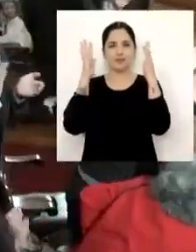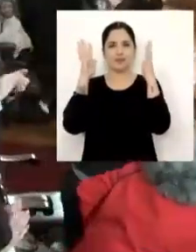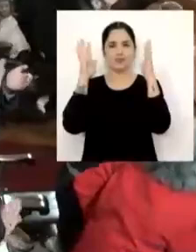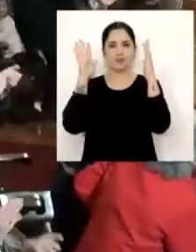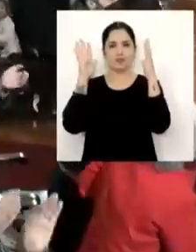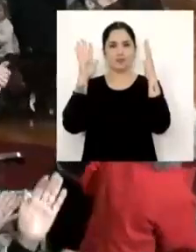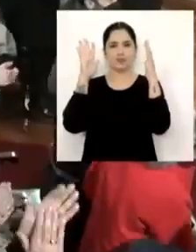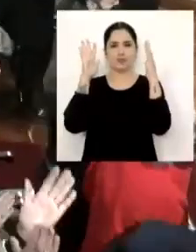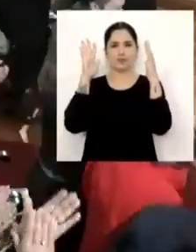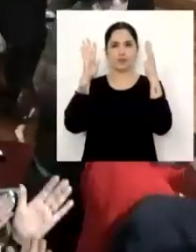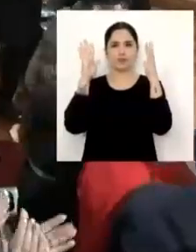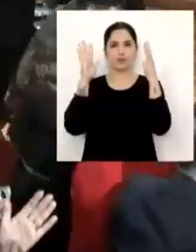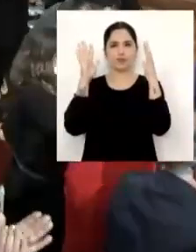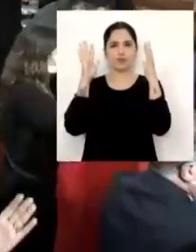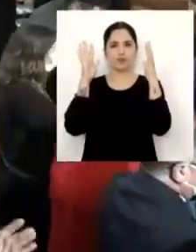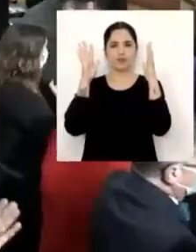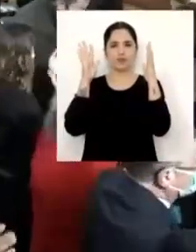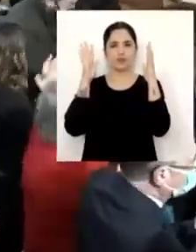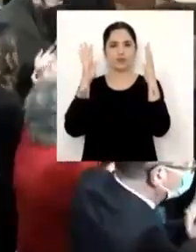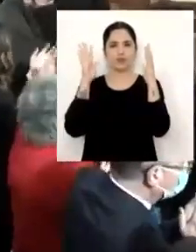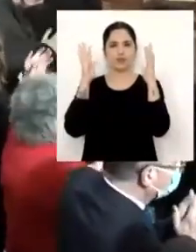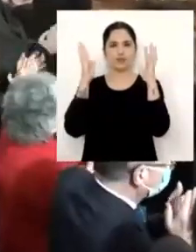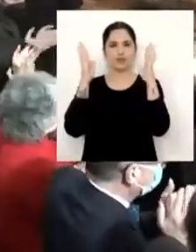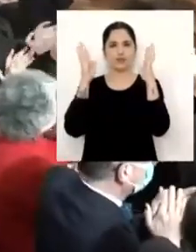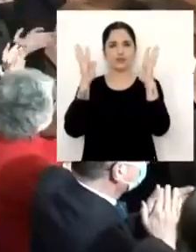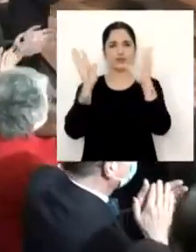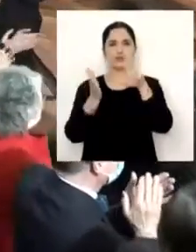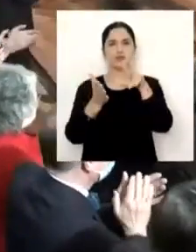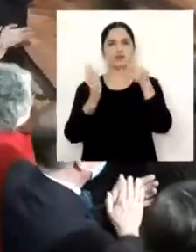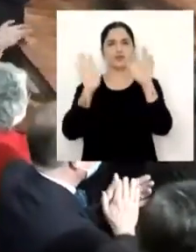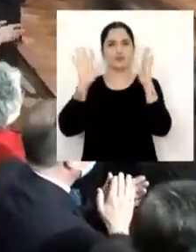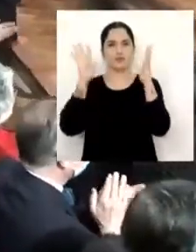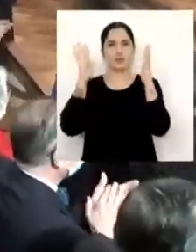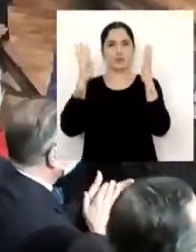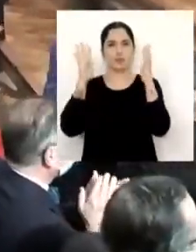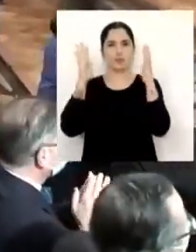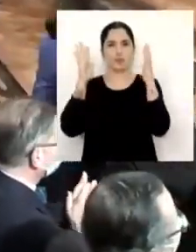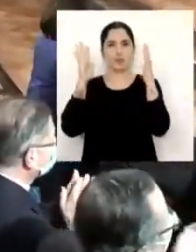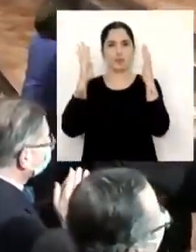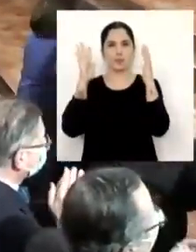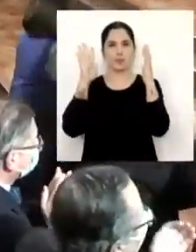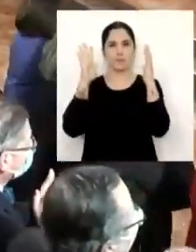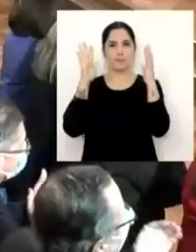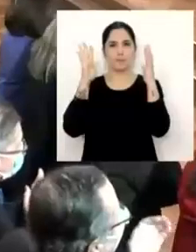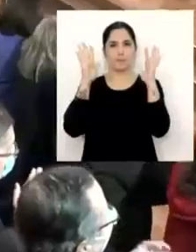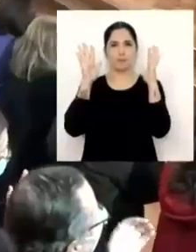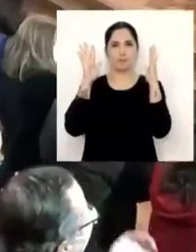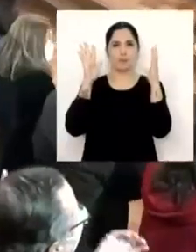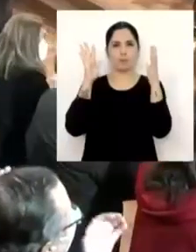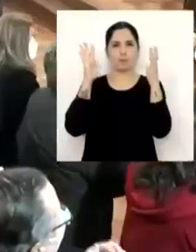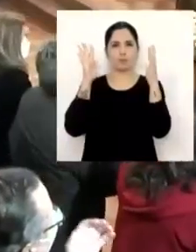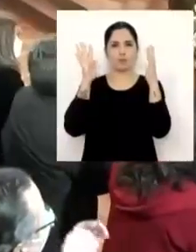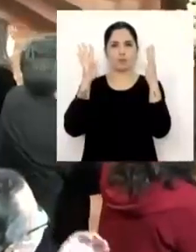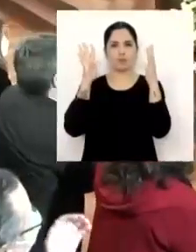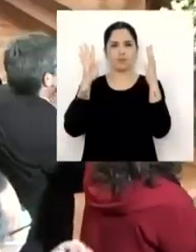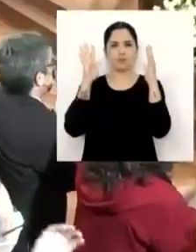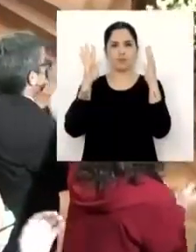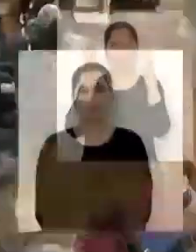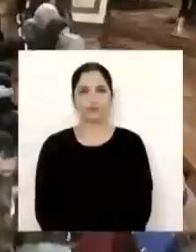cargo, de una rectoría, sino también de una institución. Escuchemos también palabras de lo que dijo el presidente Gabriel Boric.